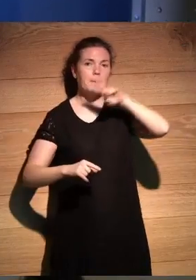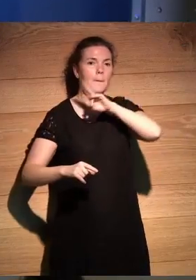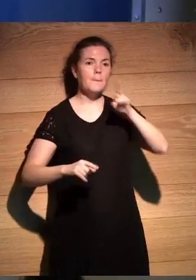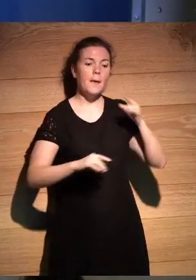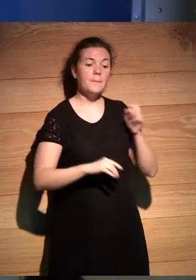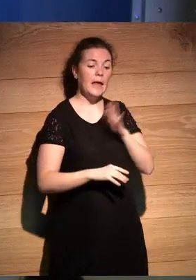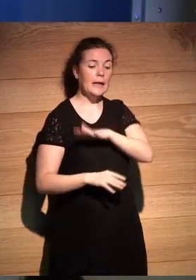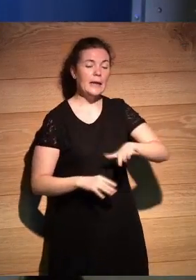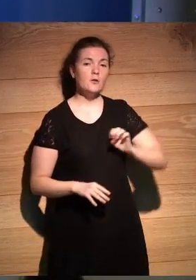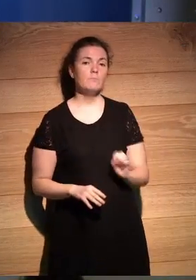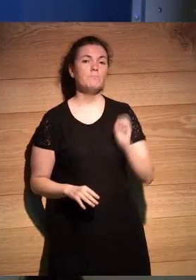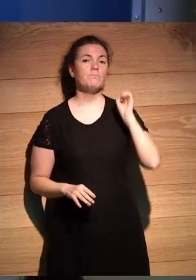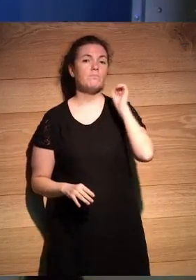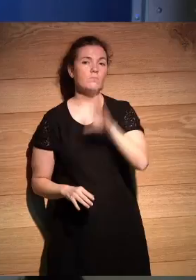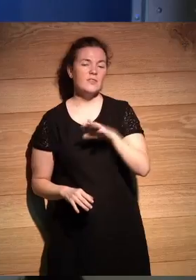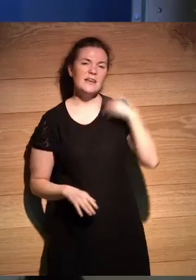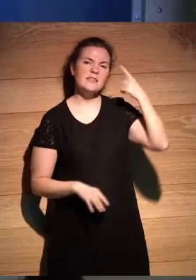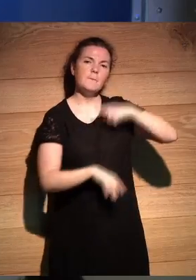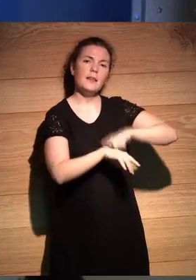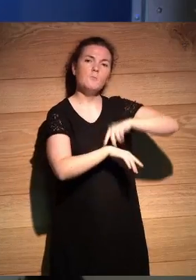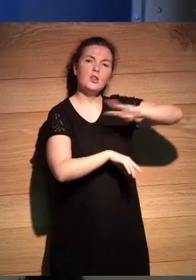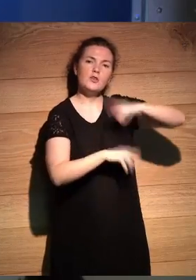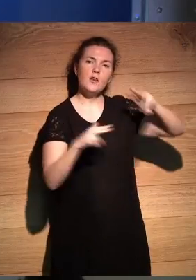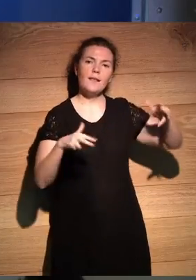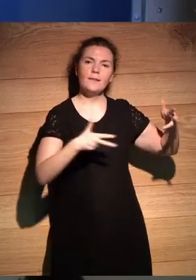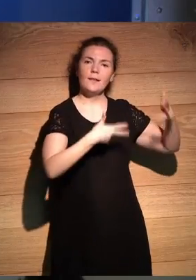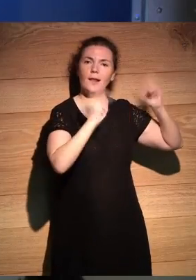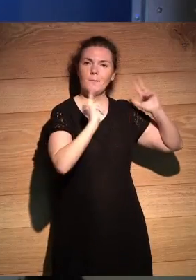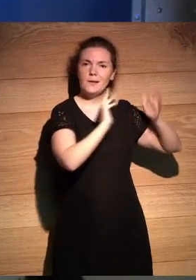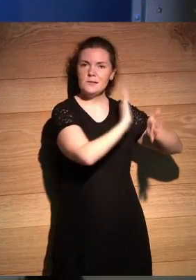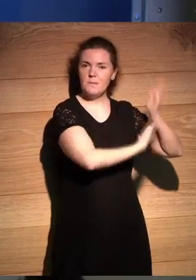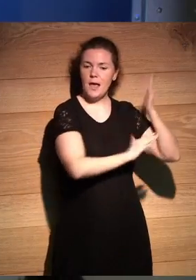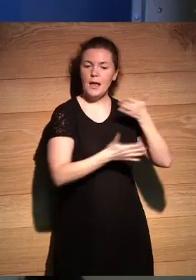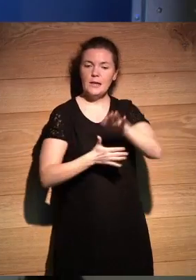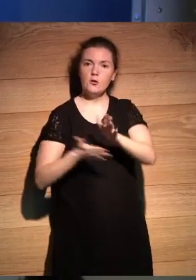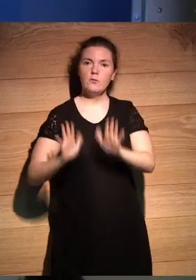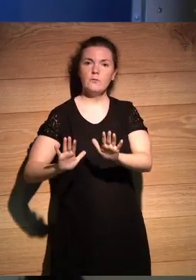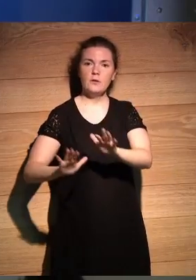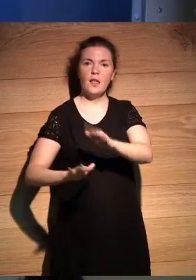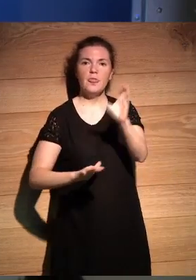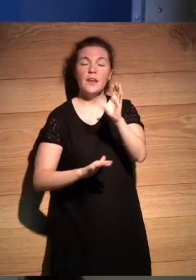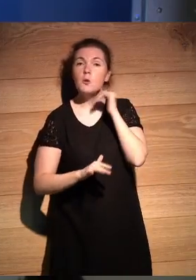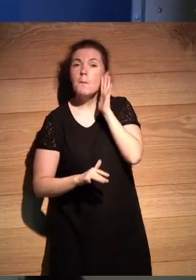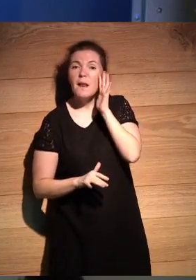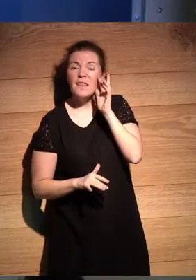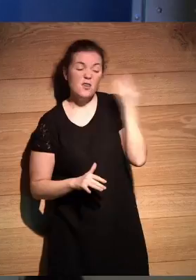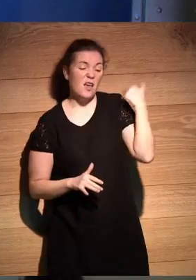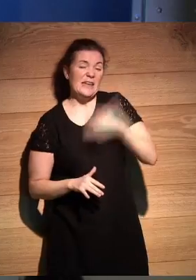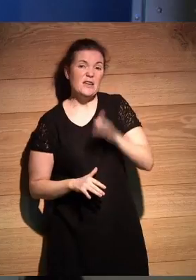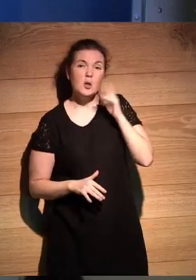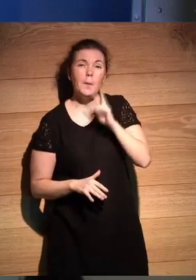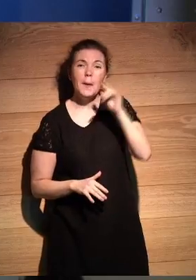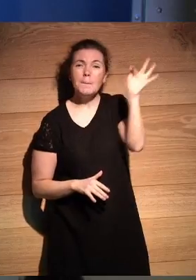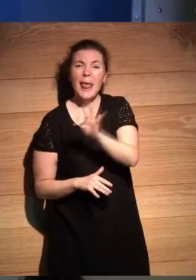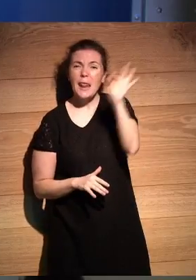depositaban a sus hijos sabiendo que tenían como tres horas películas de libertad ¿no? y entonces yo creo que la vi 25 veces durante mi infancia ¿no?